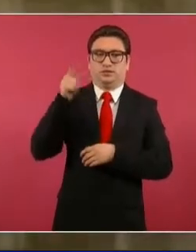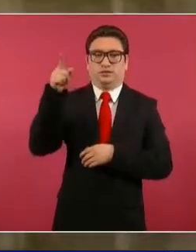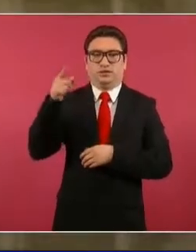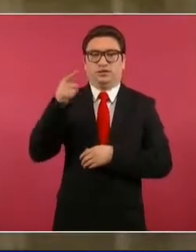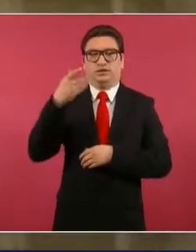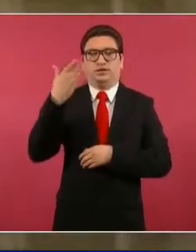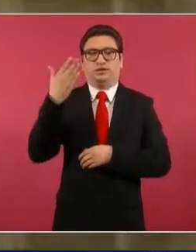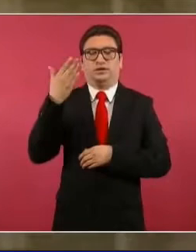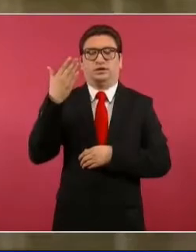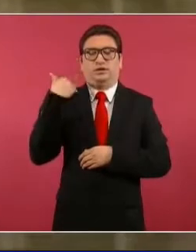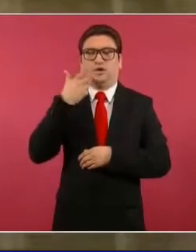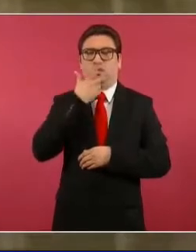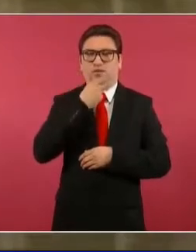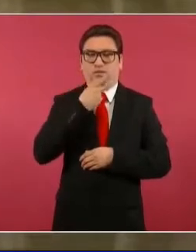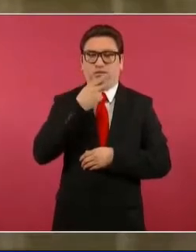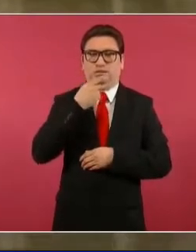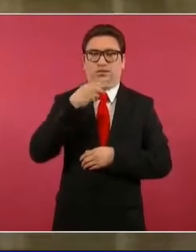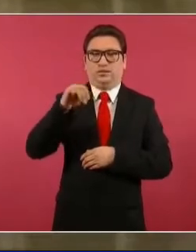recientemente aquí en